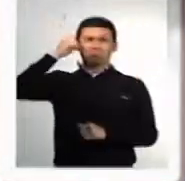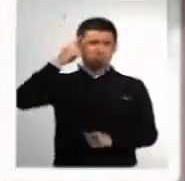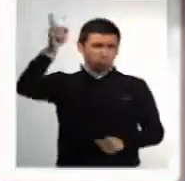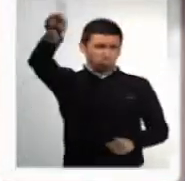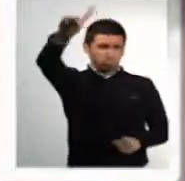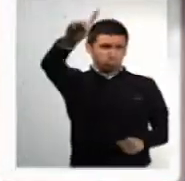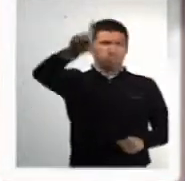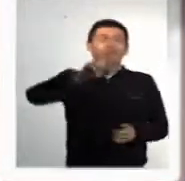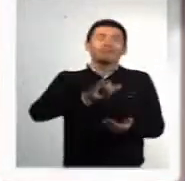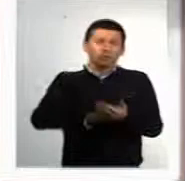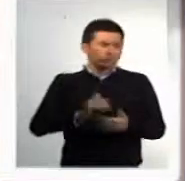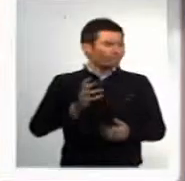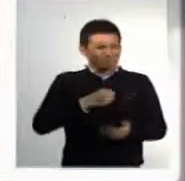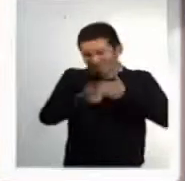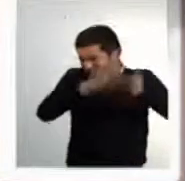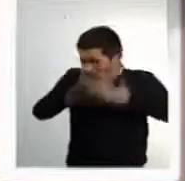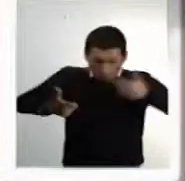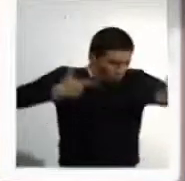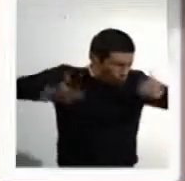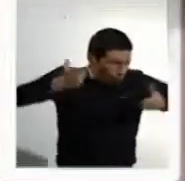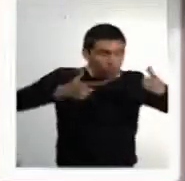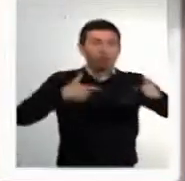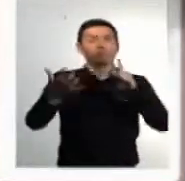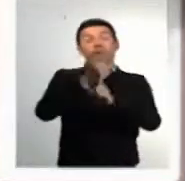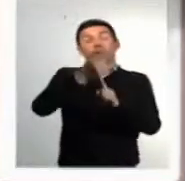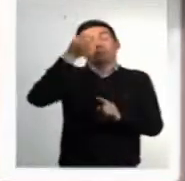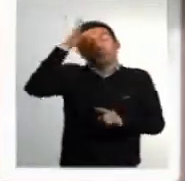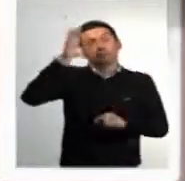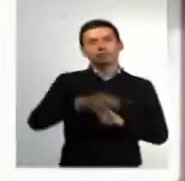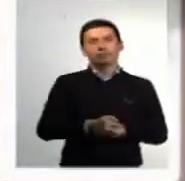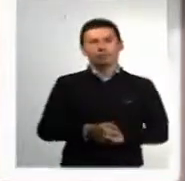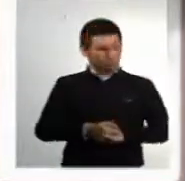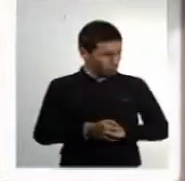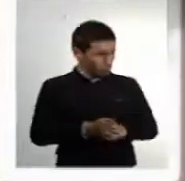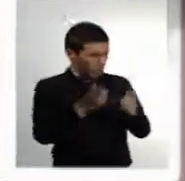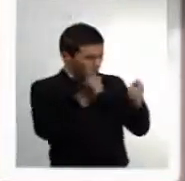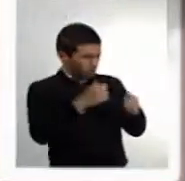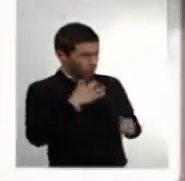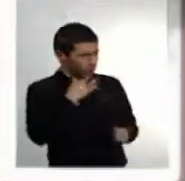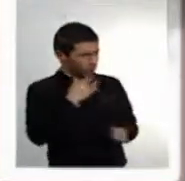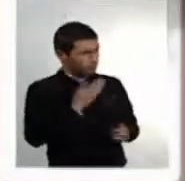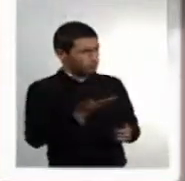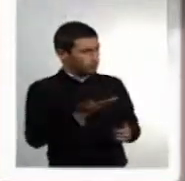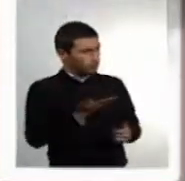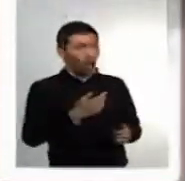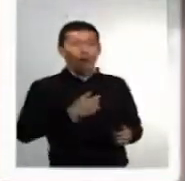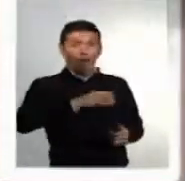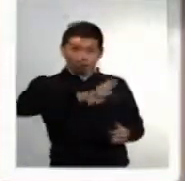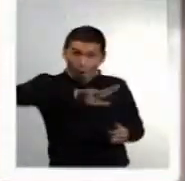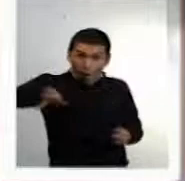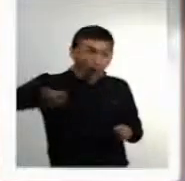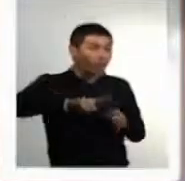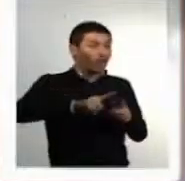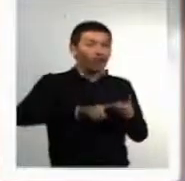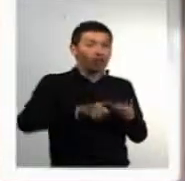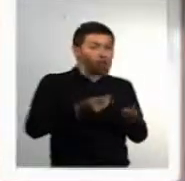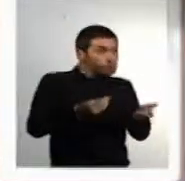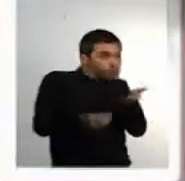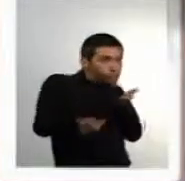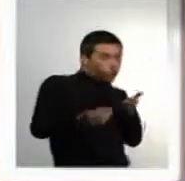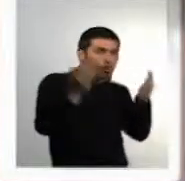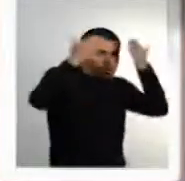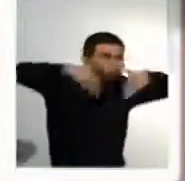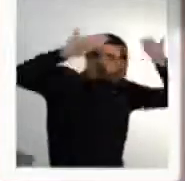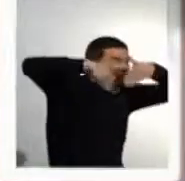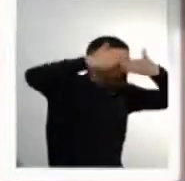pero bueno tenemos que seguir luchando para que algún día esto cambie pero no puede ser por falta de dinero porque para robar defraudar y